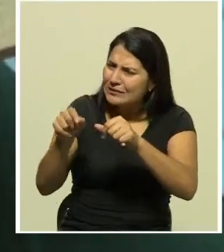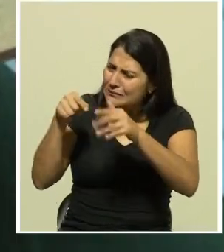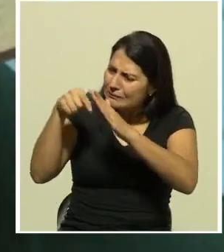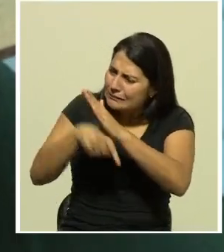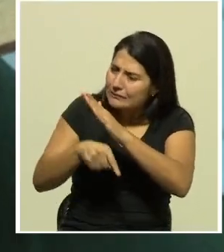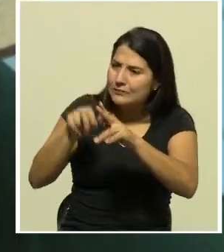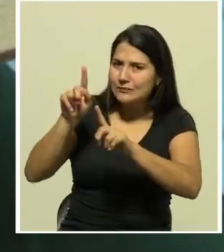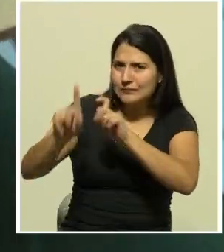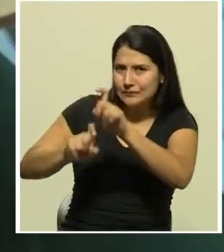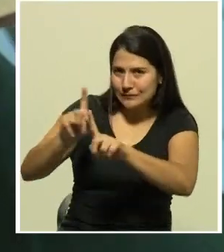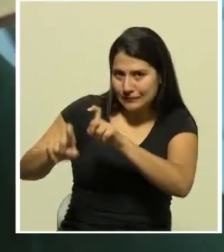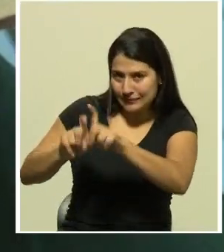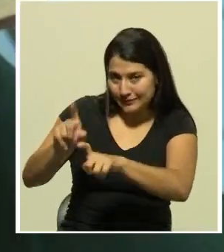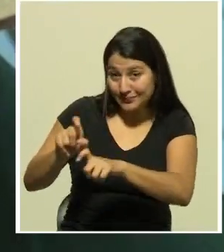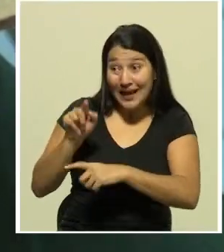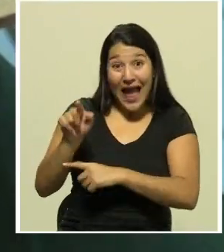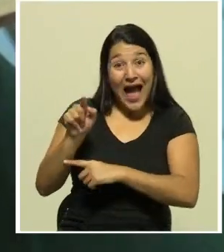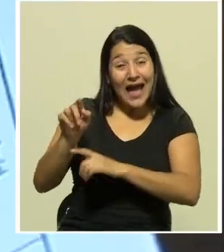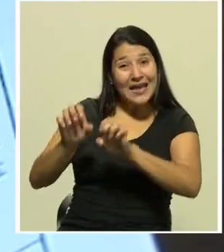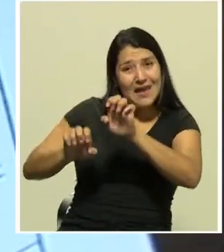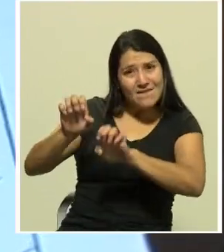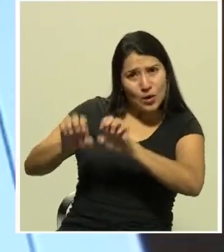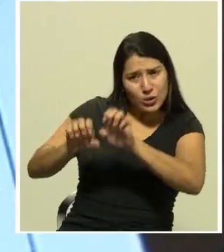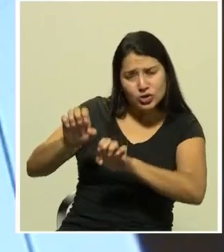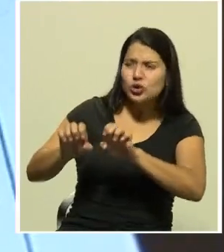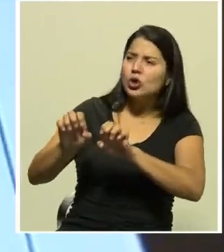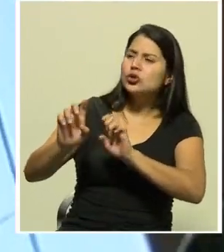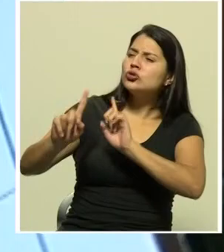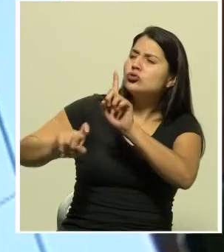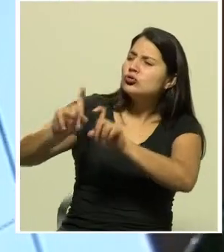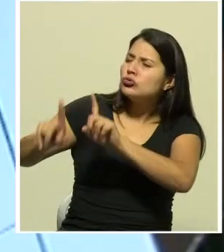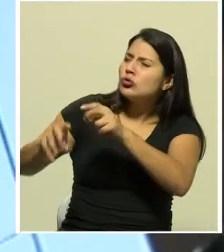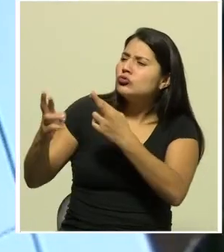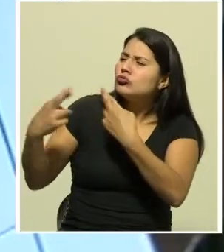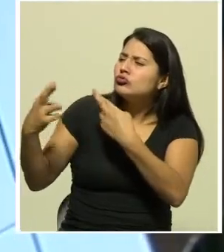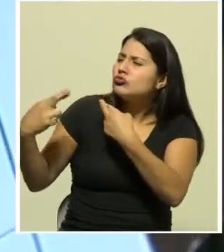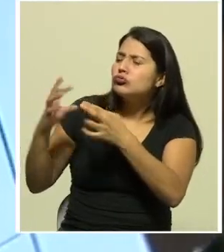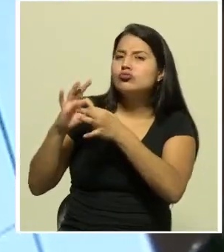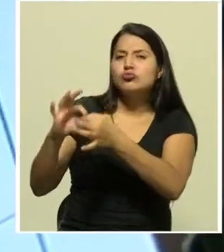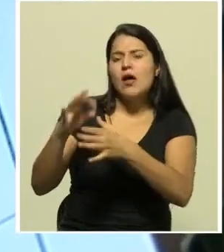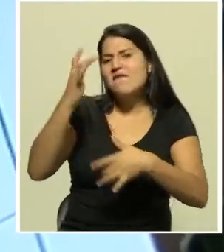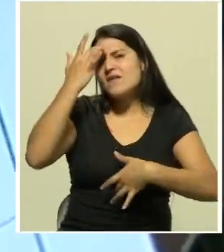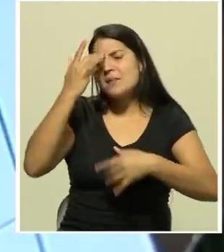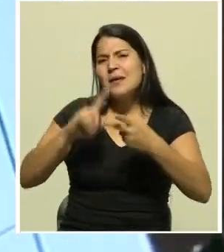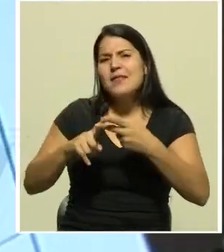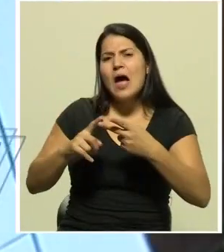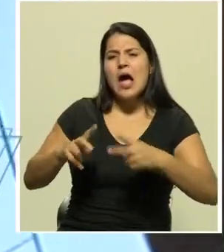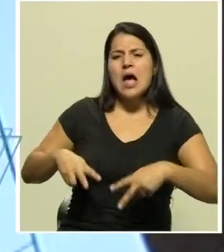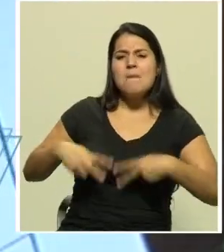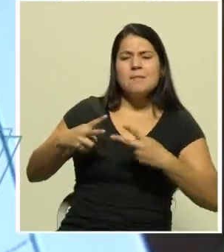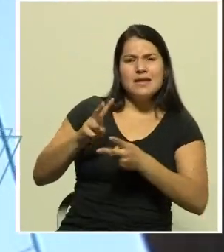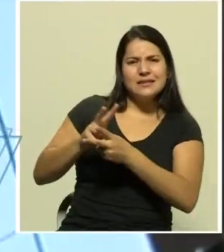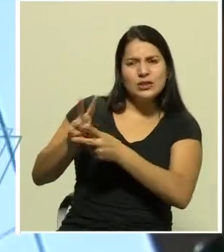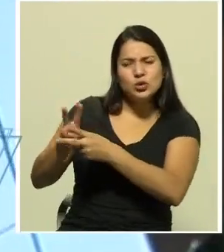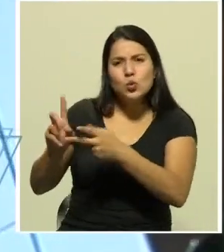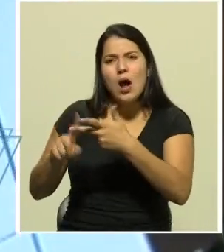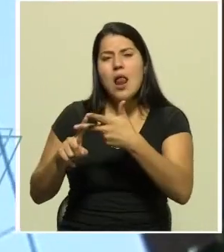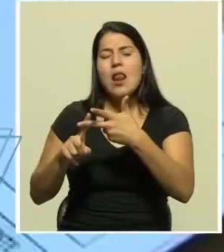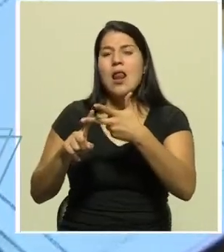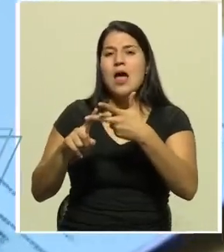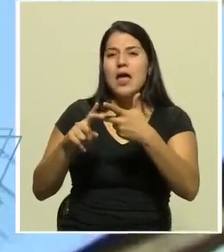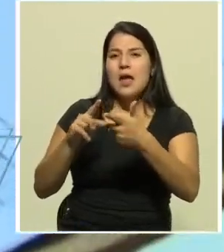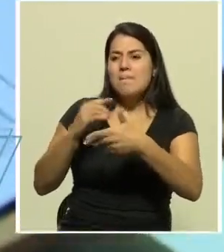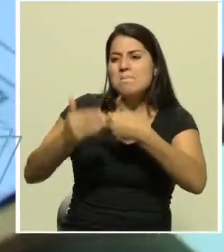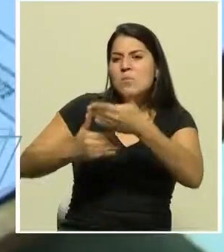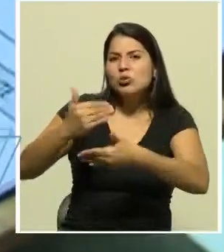evaluación, las personas deben responder a una serie de preguntas sobre enfermedades, vida sexual, medicamentos y procedimientos médicos que se